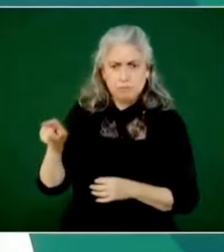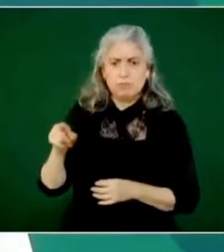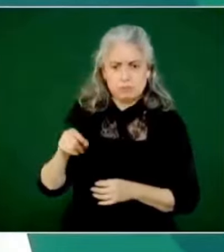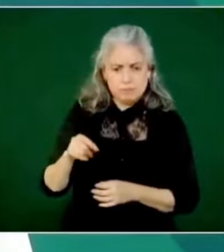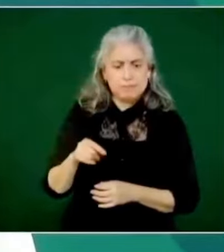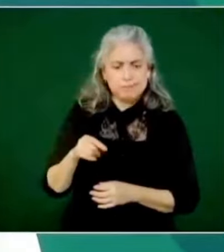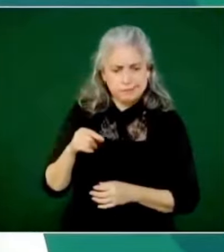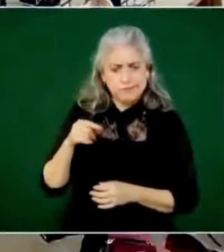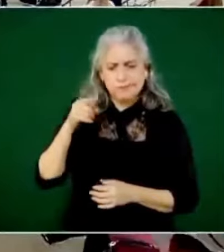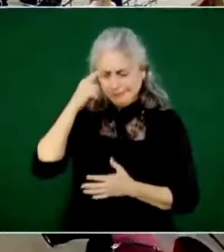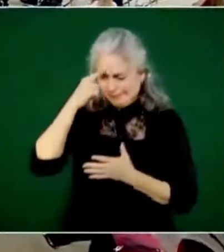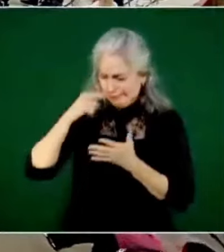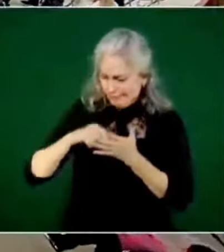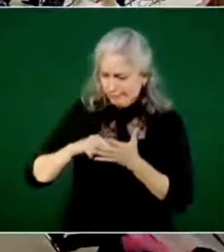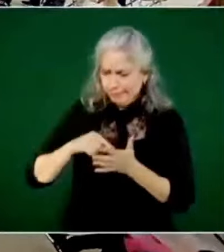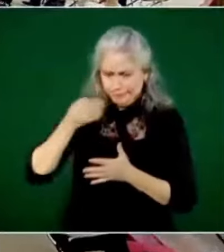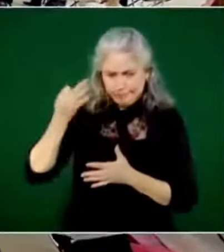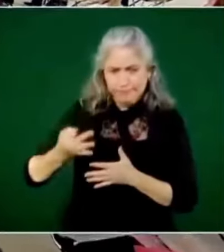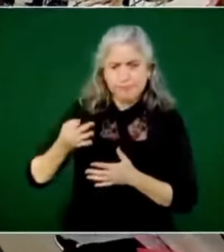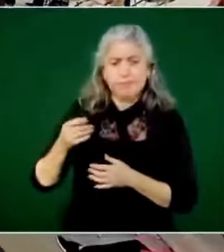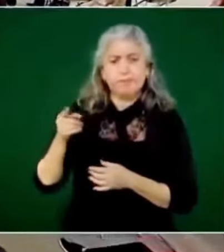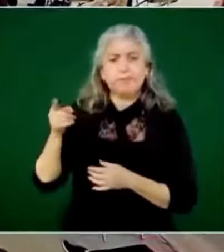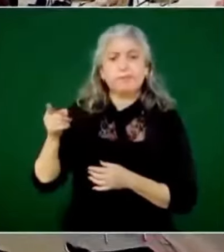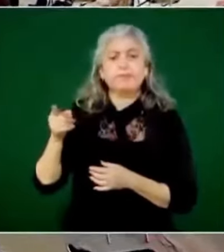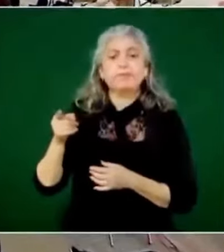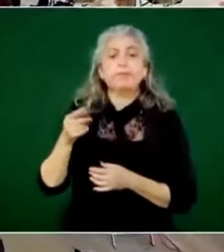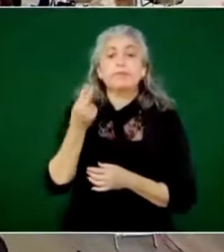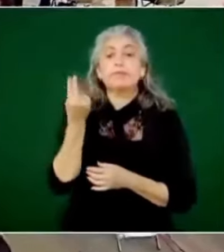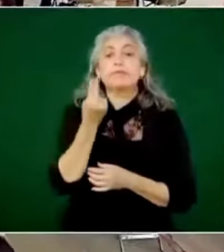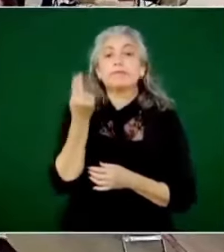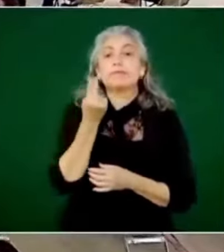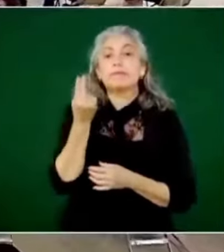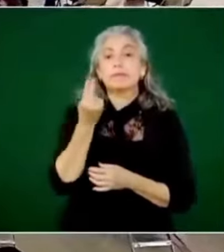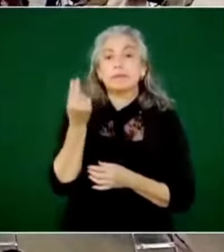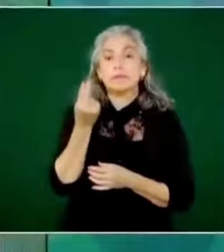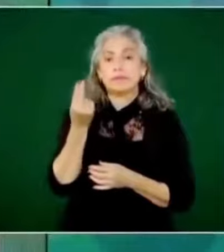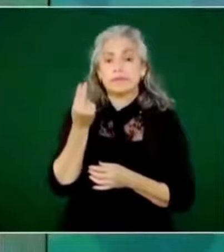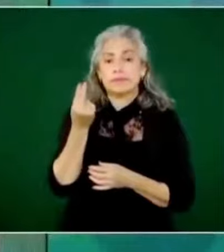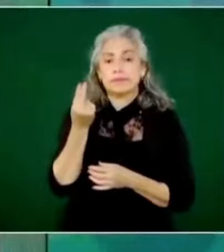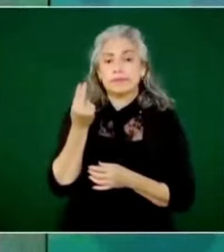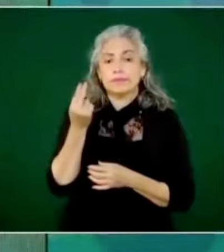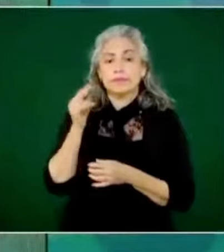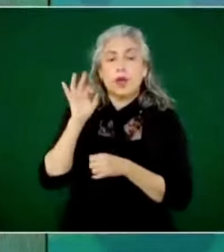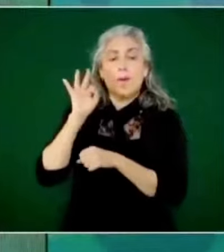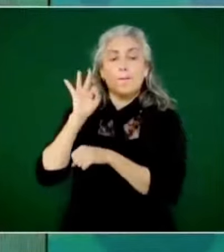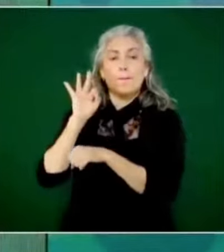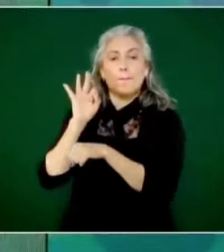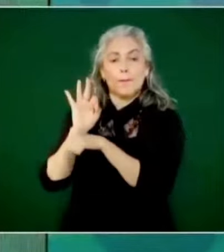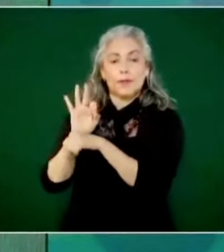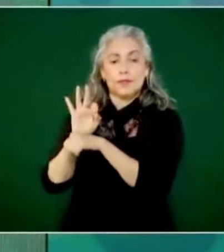indispensable proteger en la República